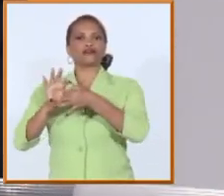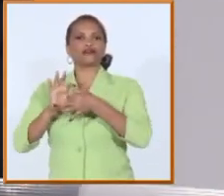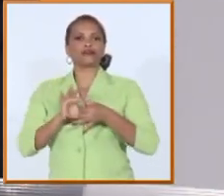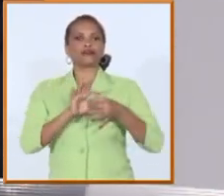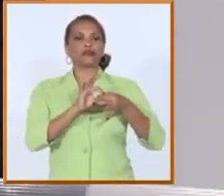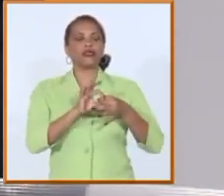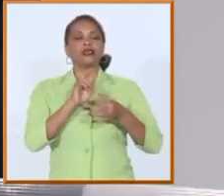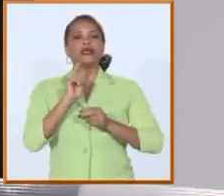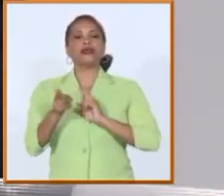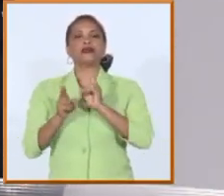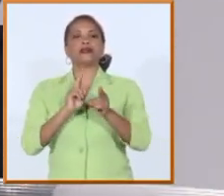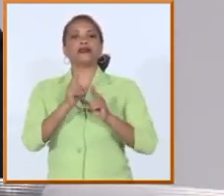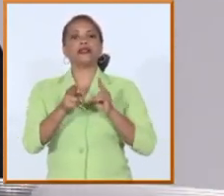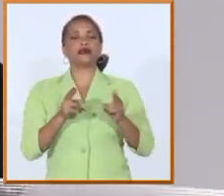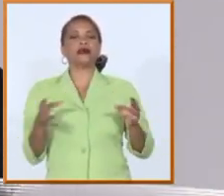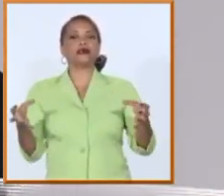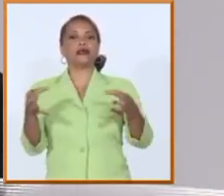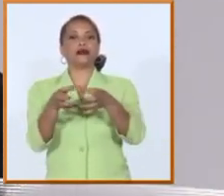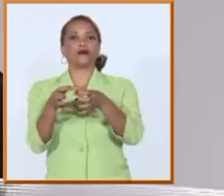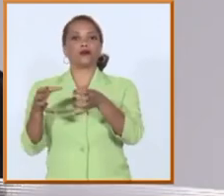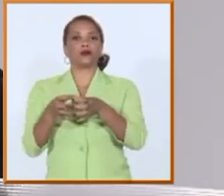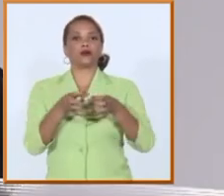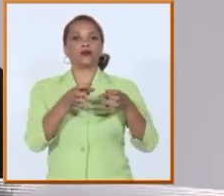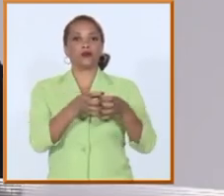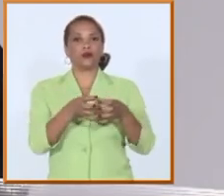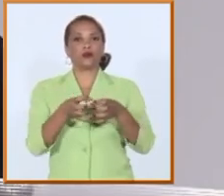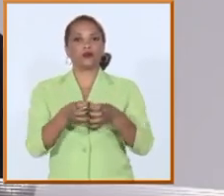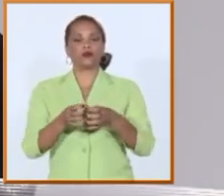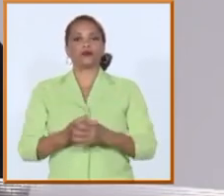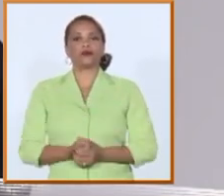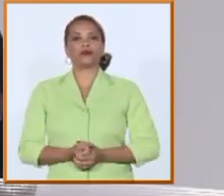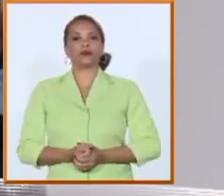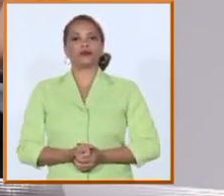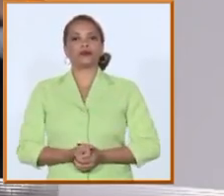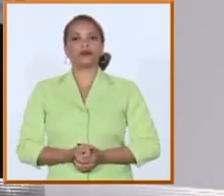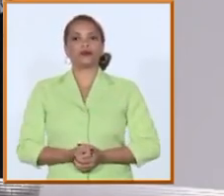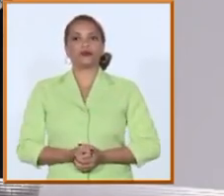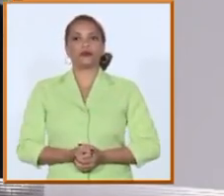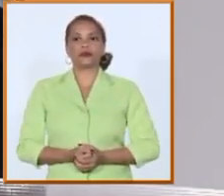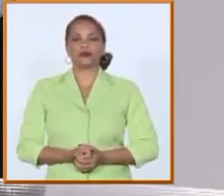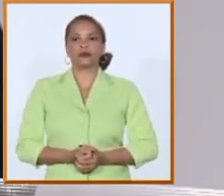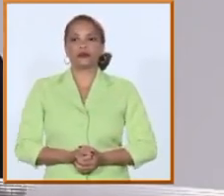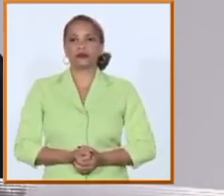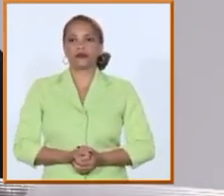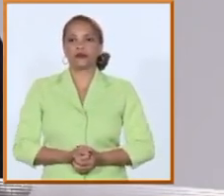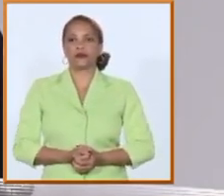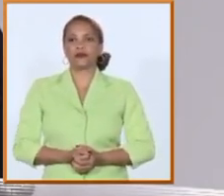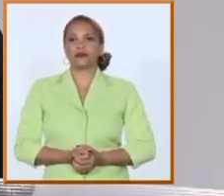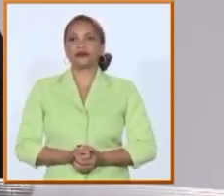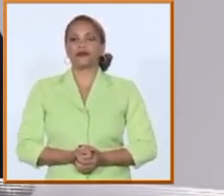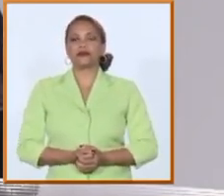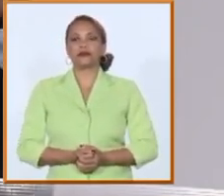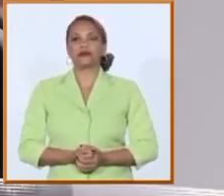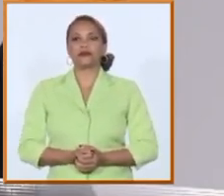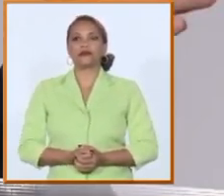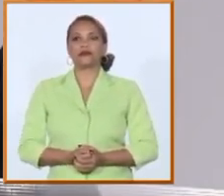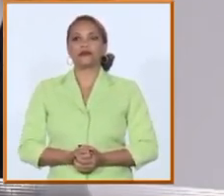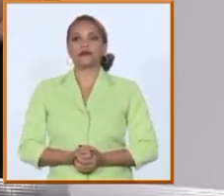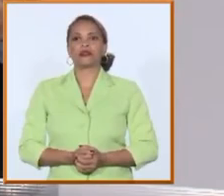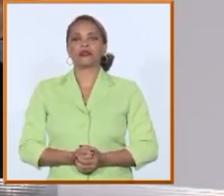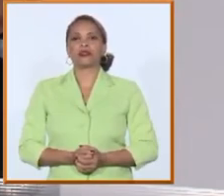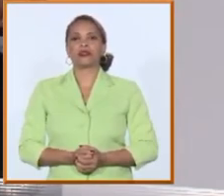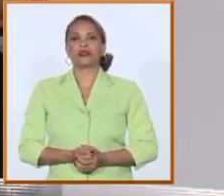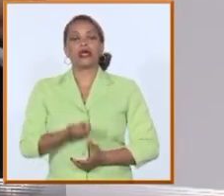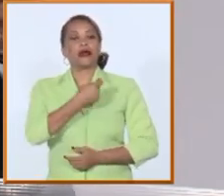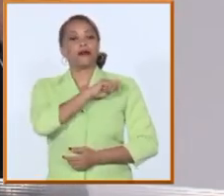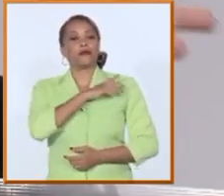dirigir esos esfuerzos hay un tenemos para empezar con algo que la población espera